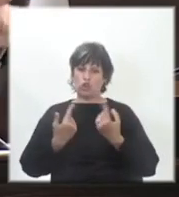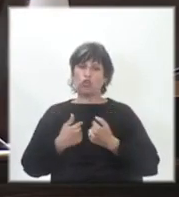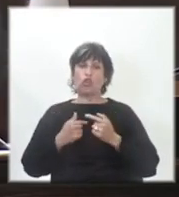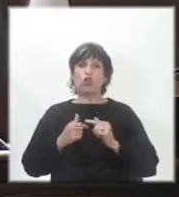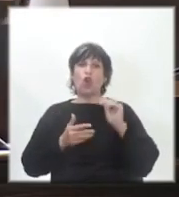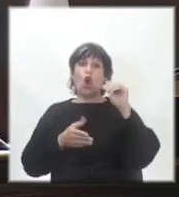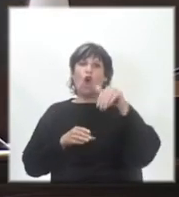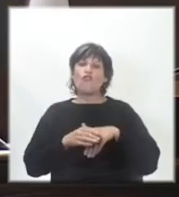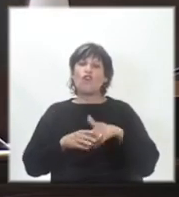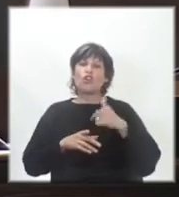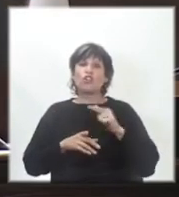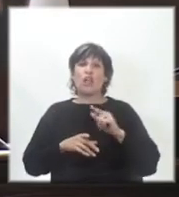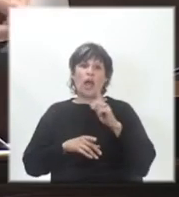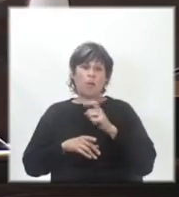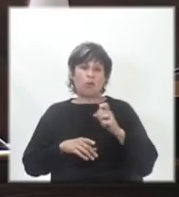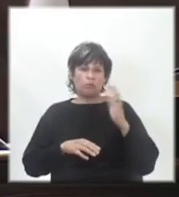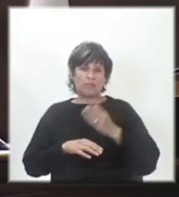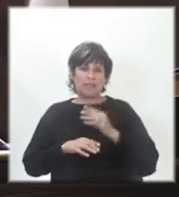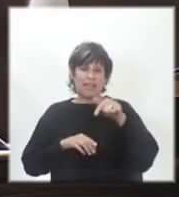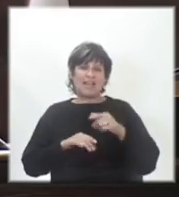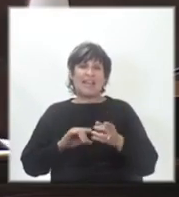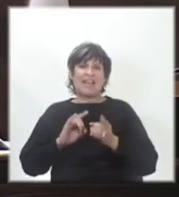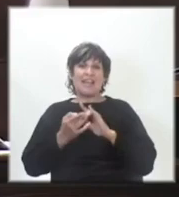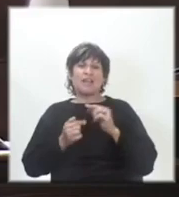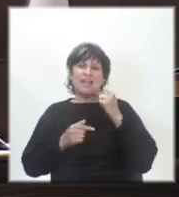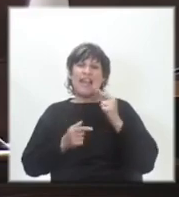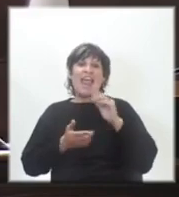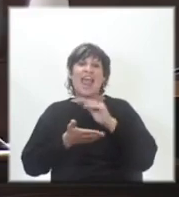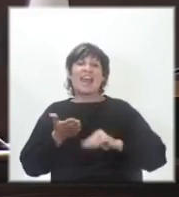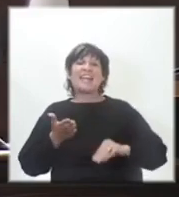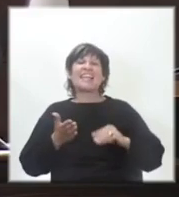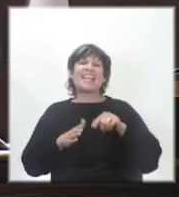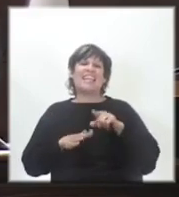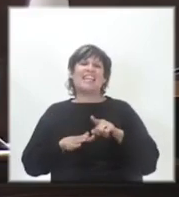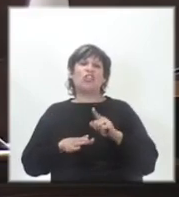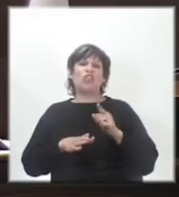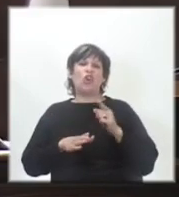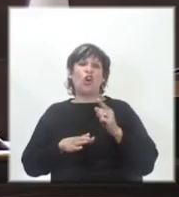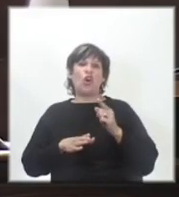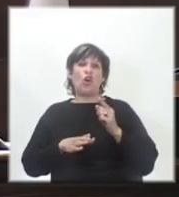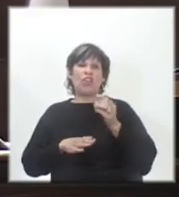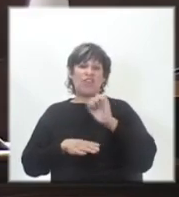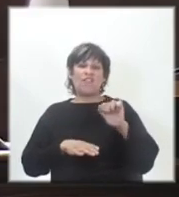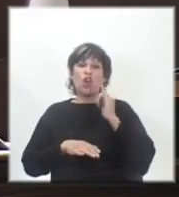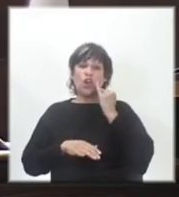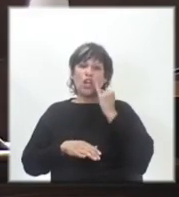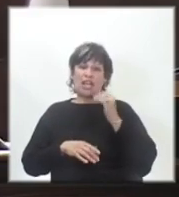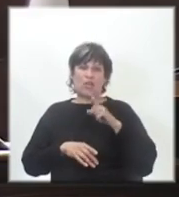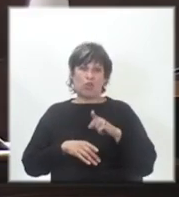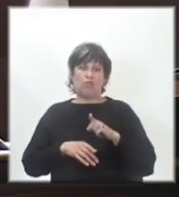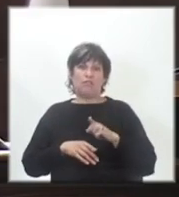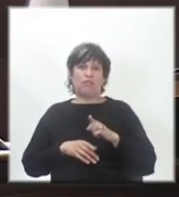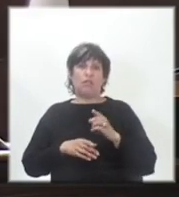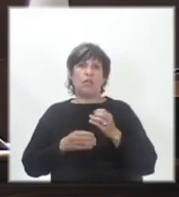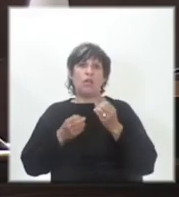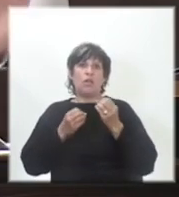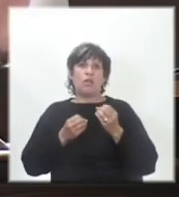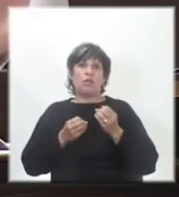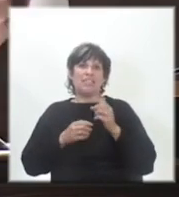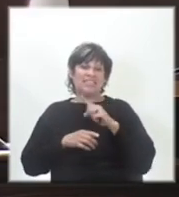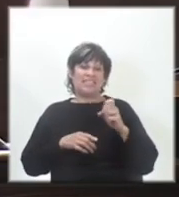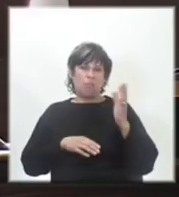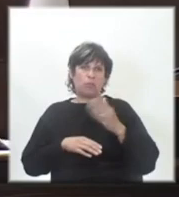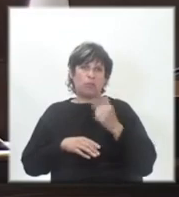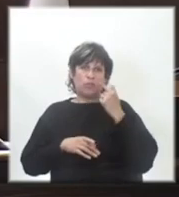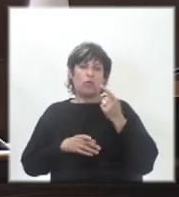votamos por unanimidad en este Parlamento el registro de violadores. Por unanimidad. ¿Por qué en los barrios? Nosotros,